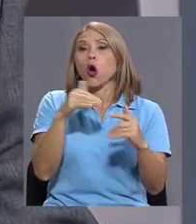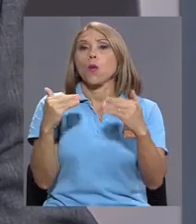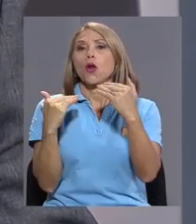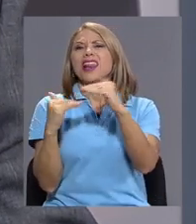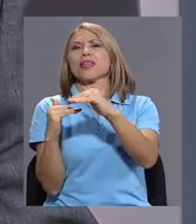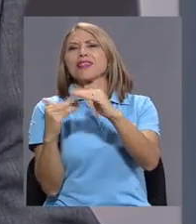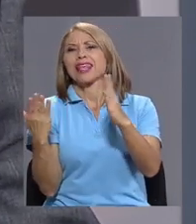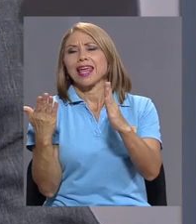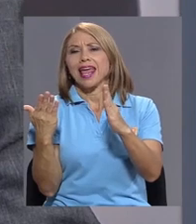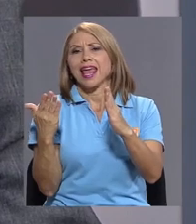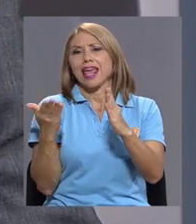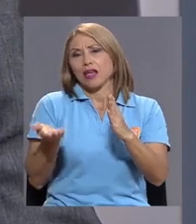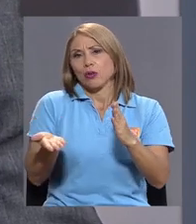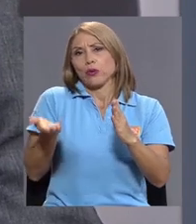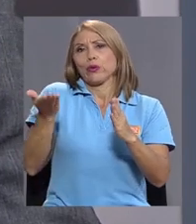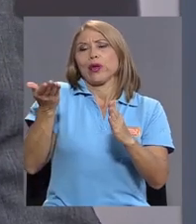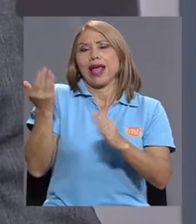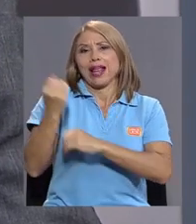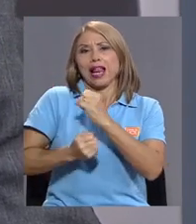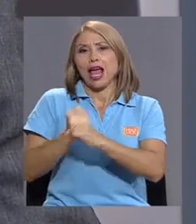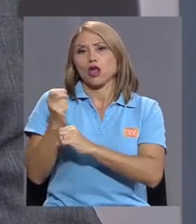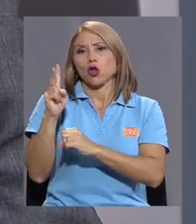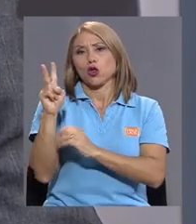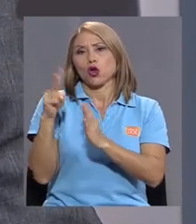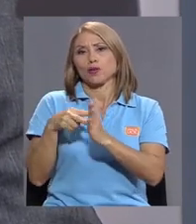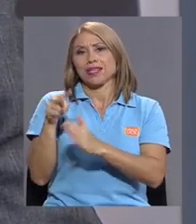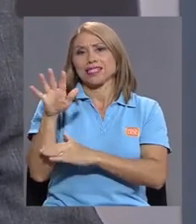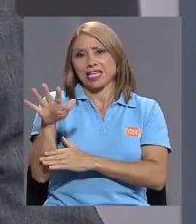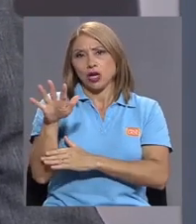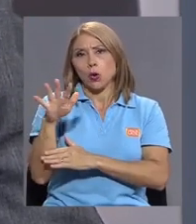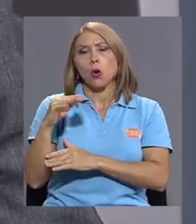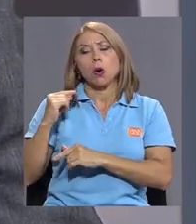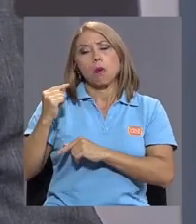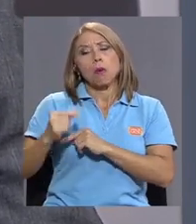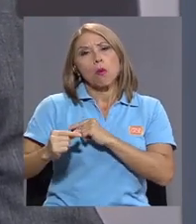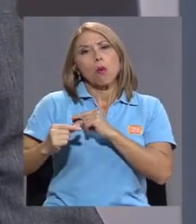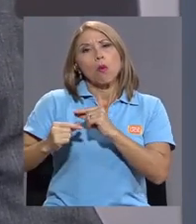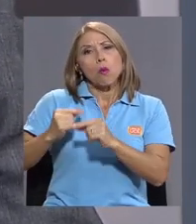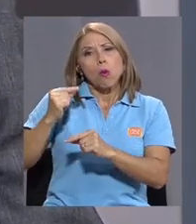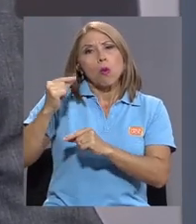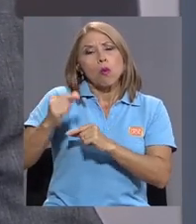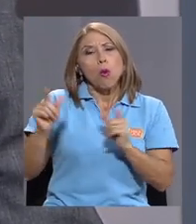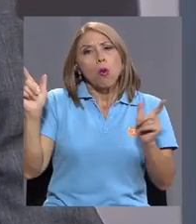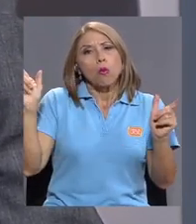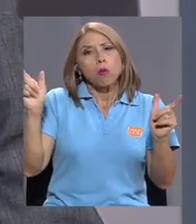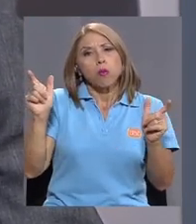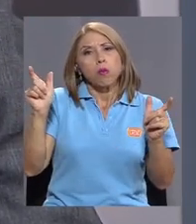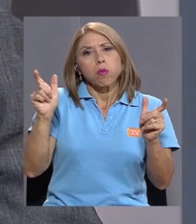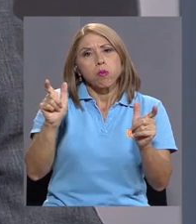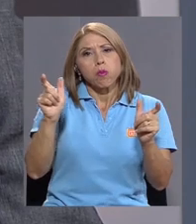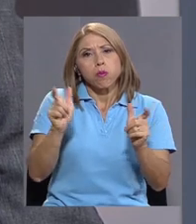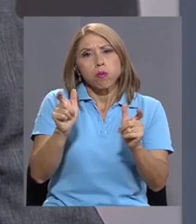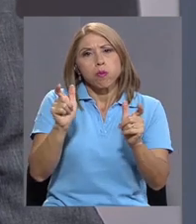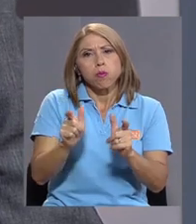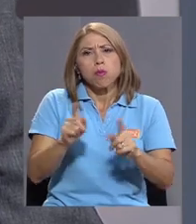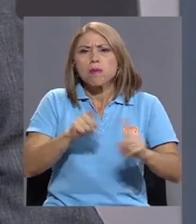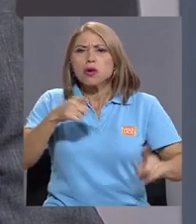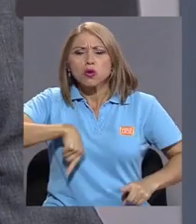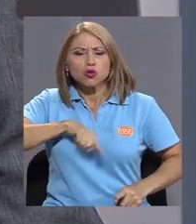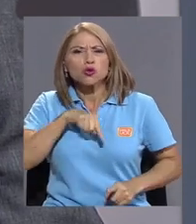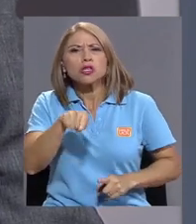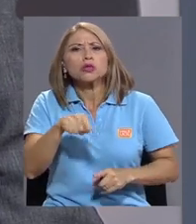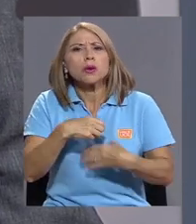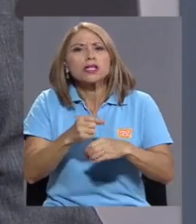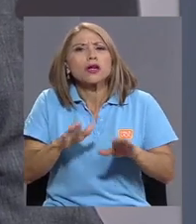2005, y ahí, paulatinamente, ir reduciendo. Lo que no tenemos claridad es cómo se va a hacer, porque deben